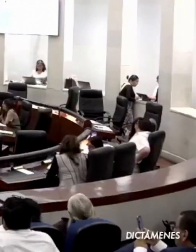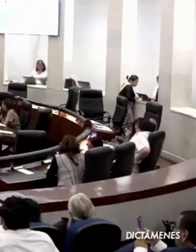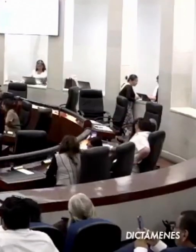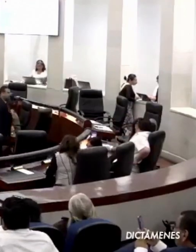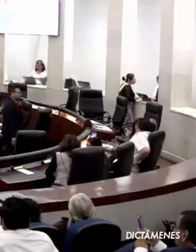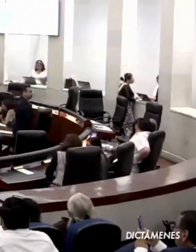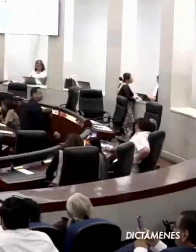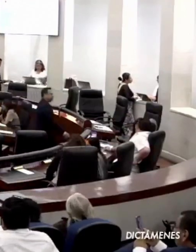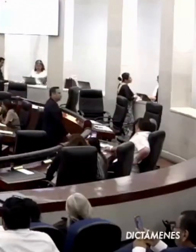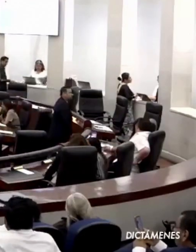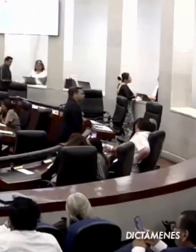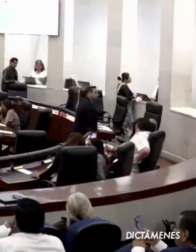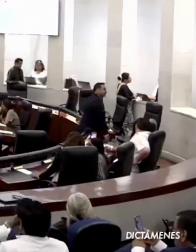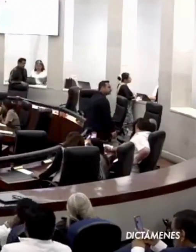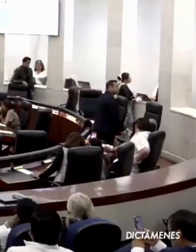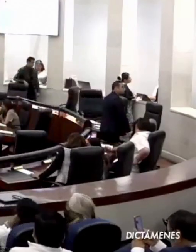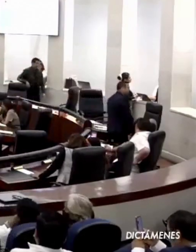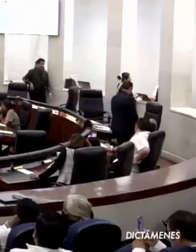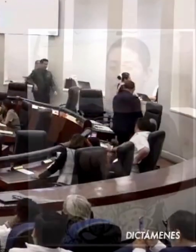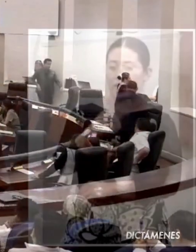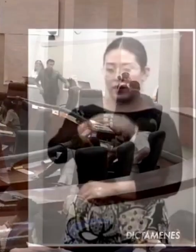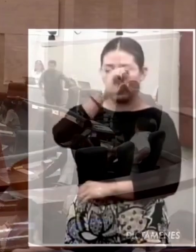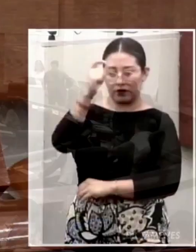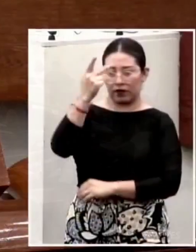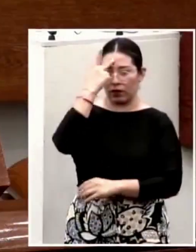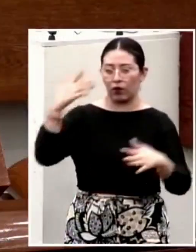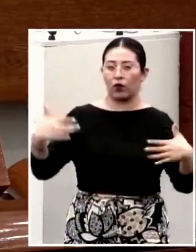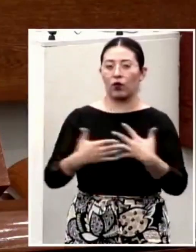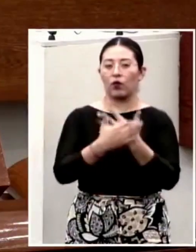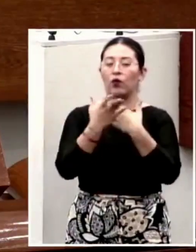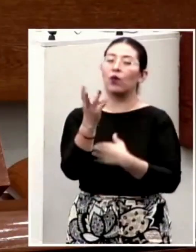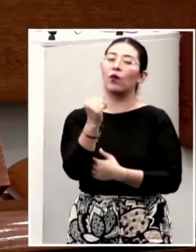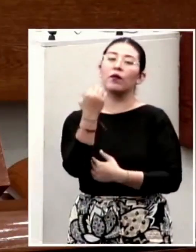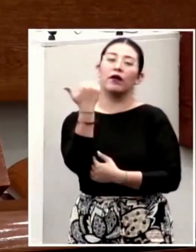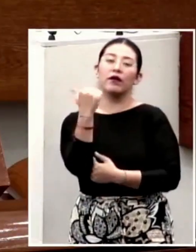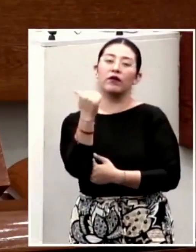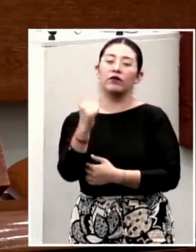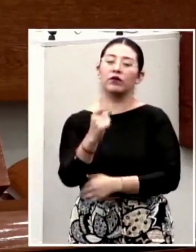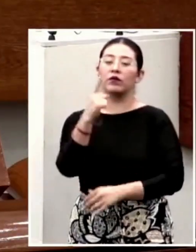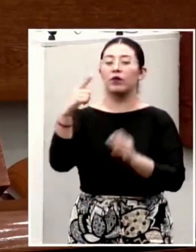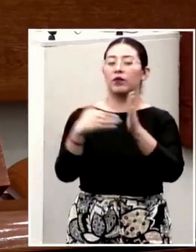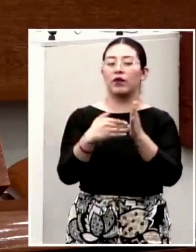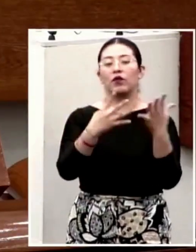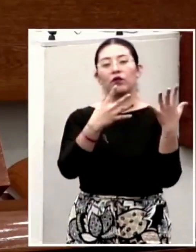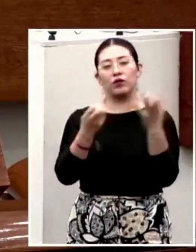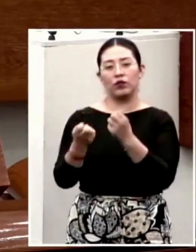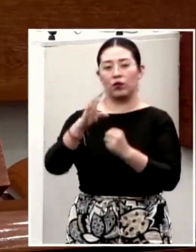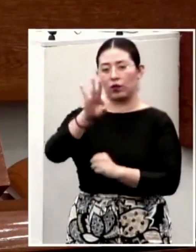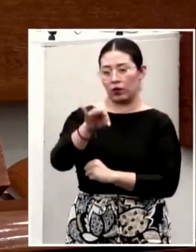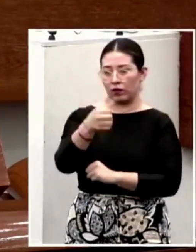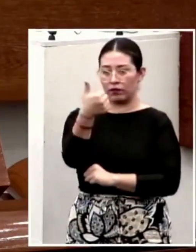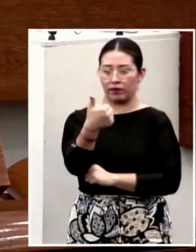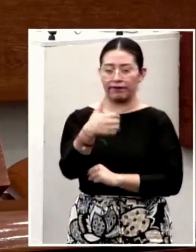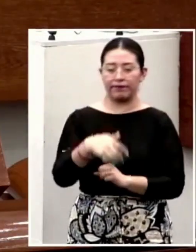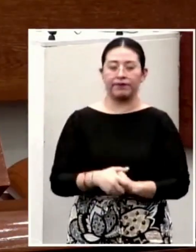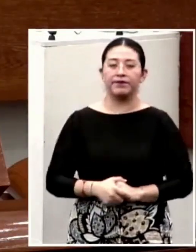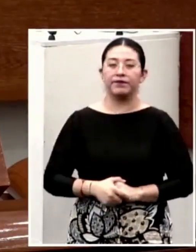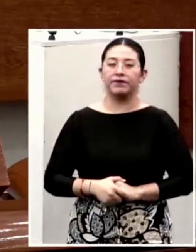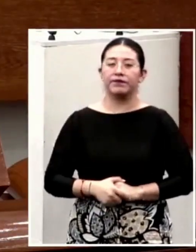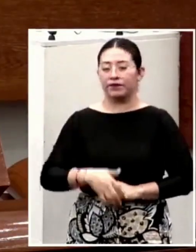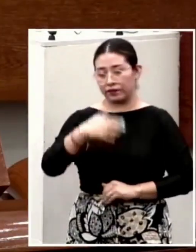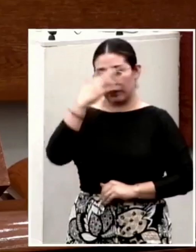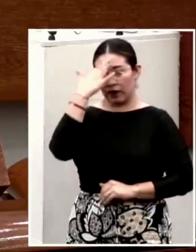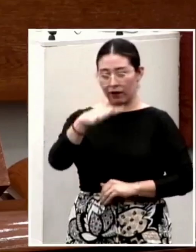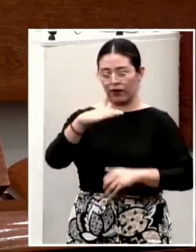nació en esta ciudad de San Luis Potosí el 9 de agosto de 1946. Su